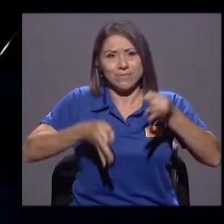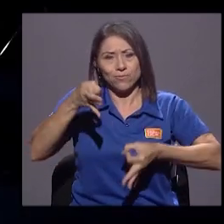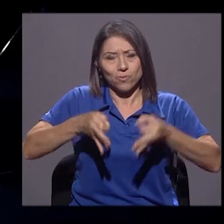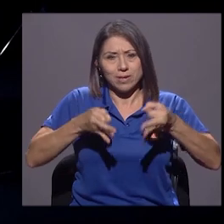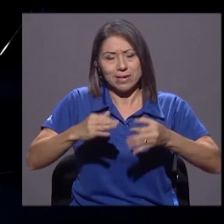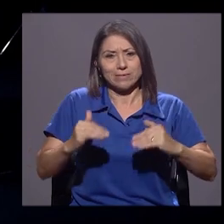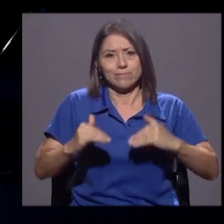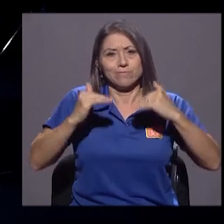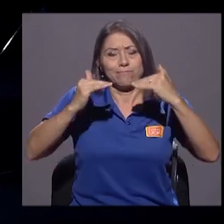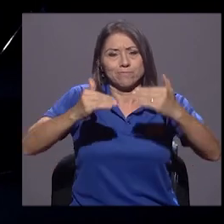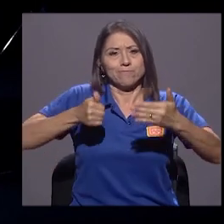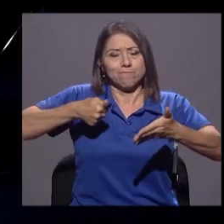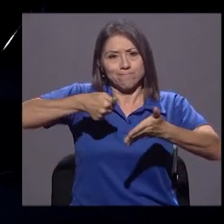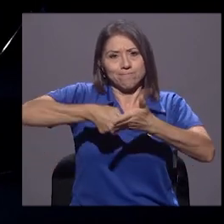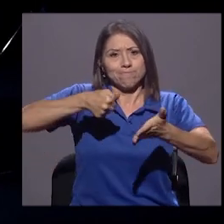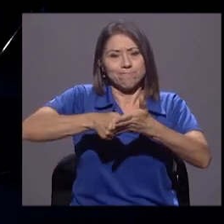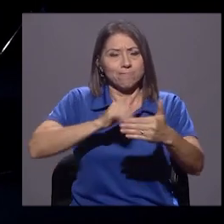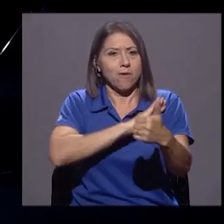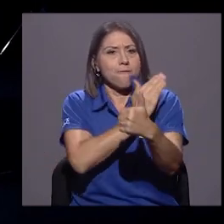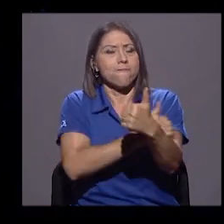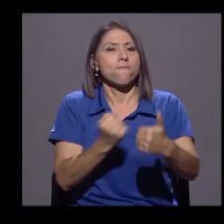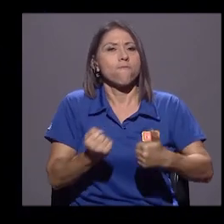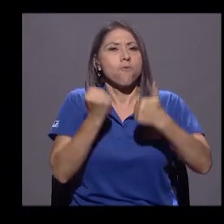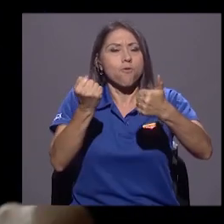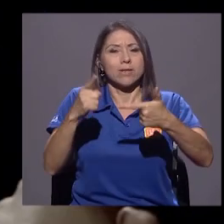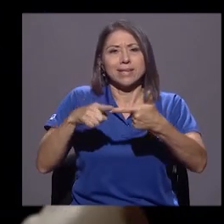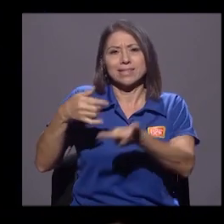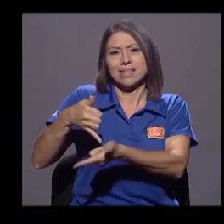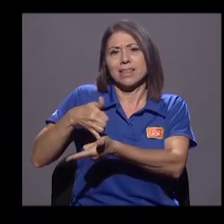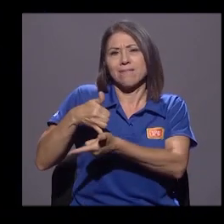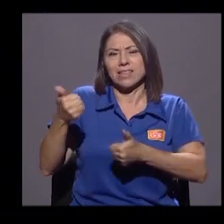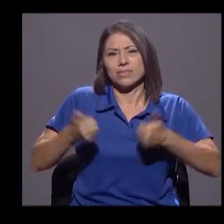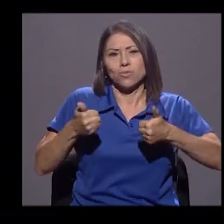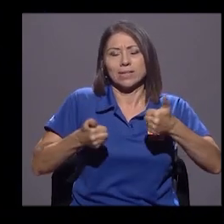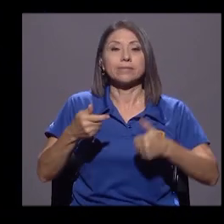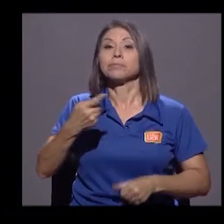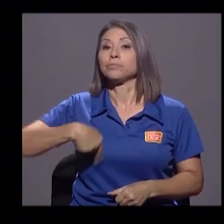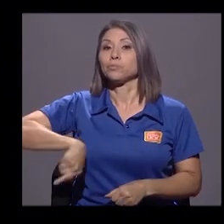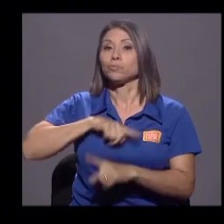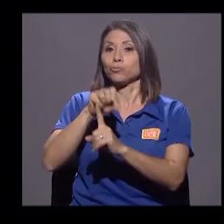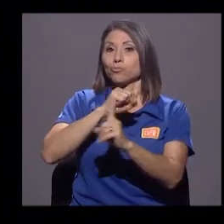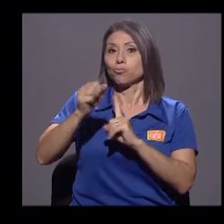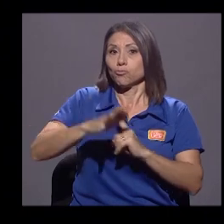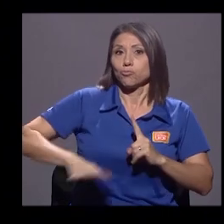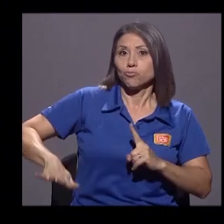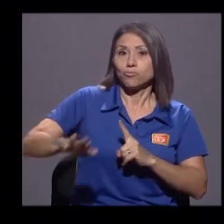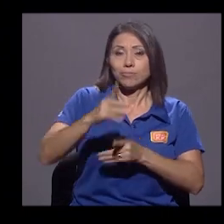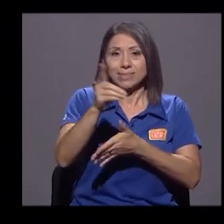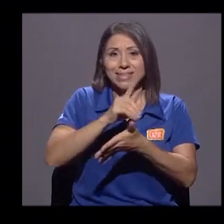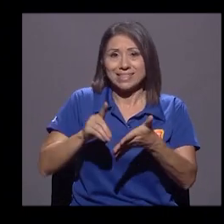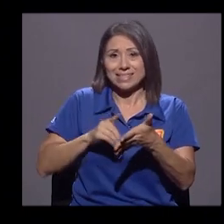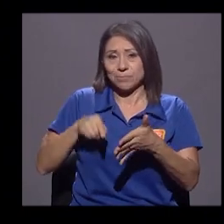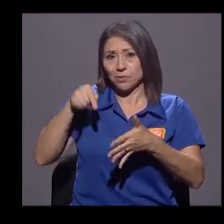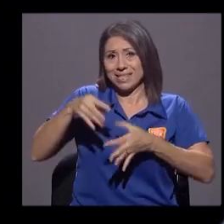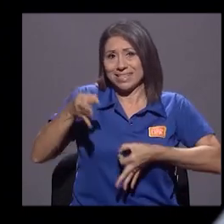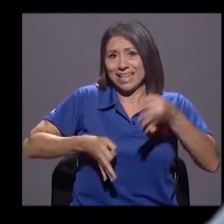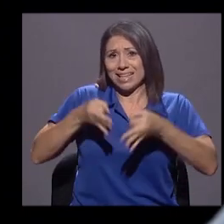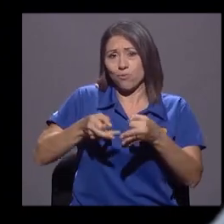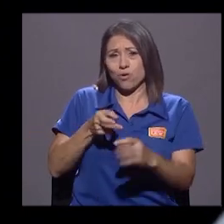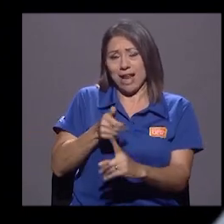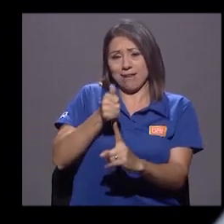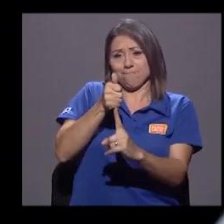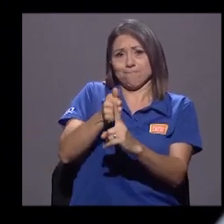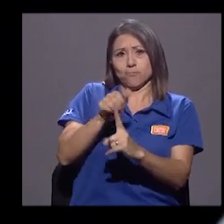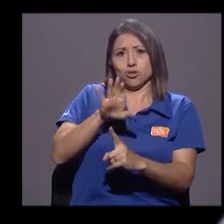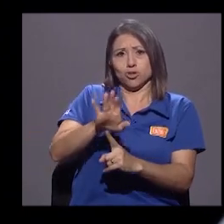Pues nosotros diseñamos como sociedad este tribunal absolutamente sui generis al calor